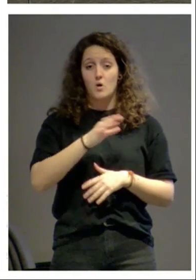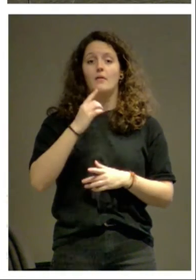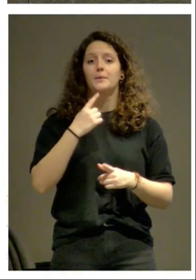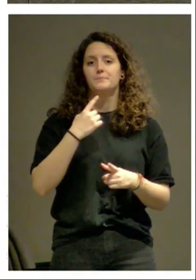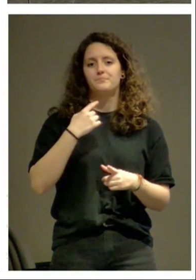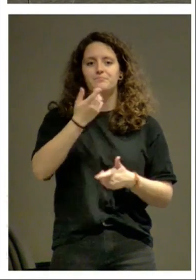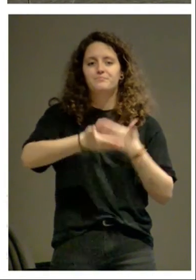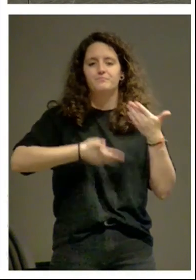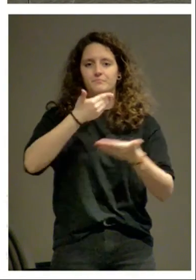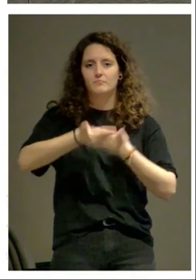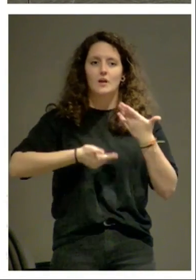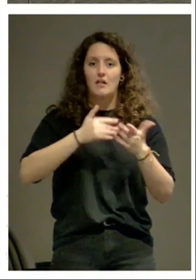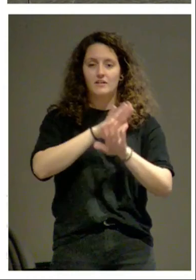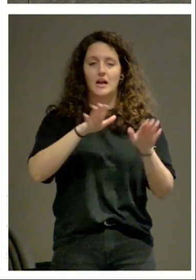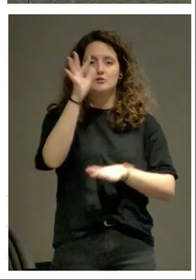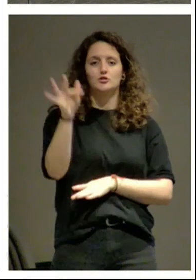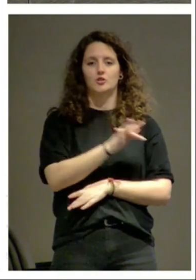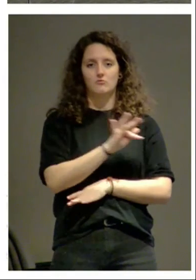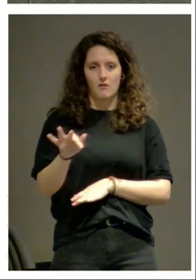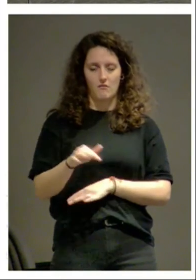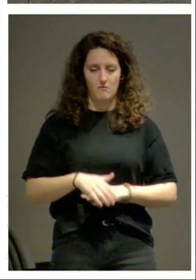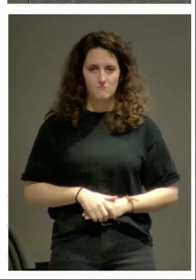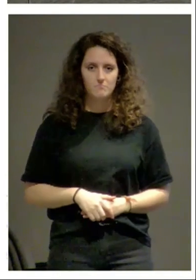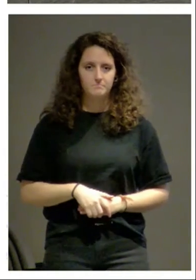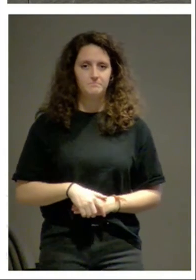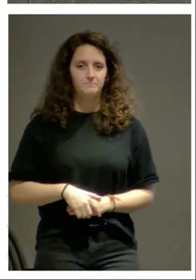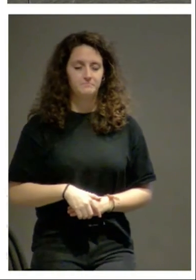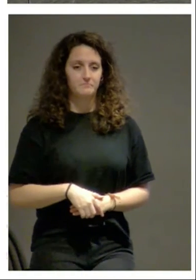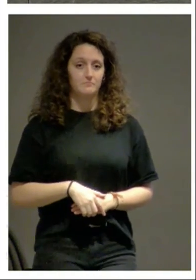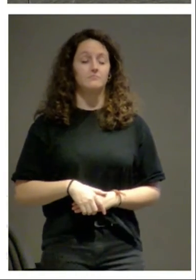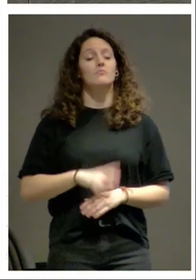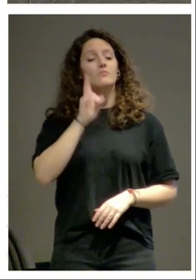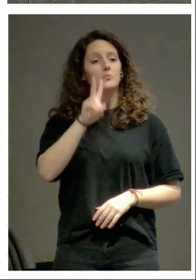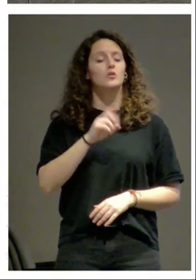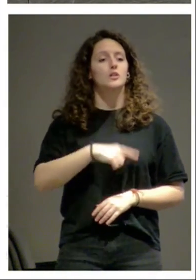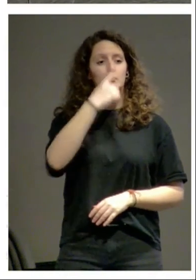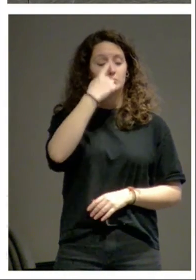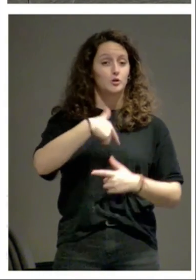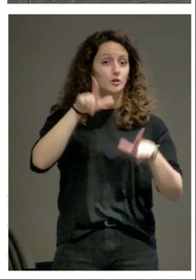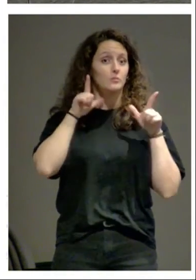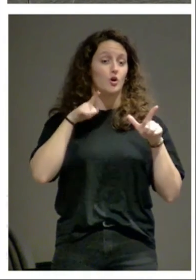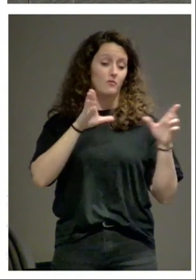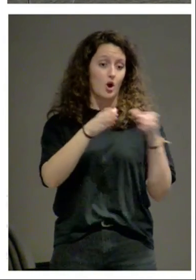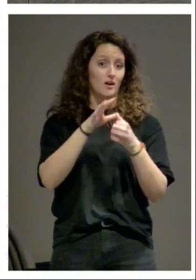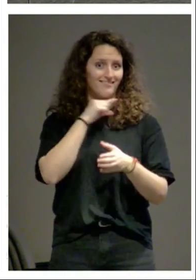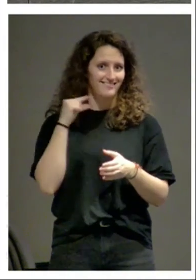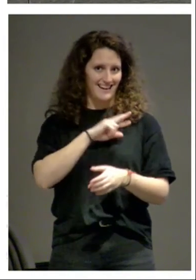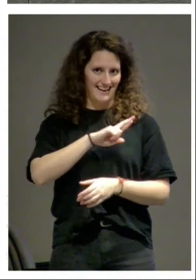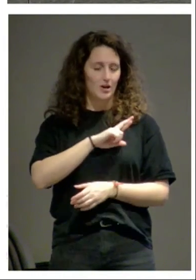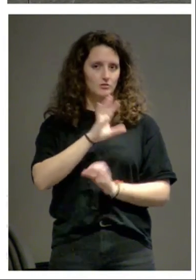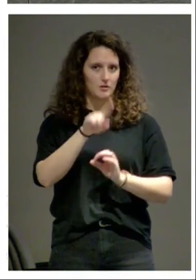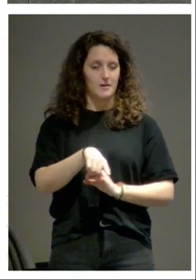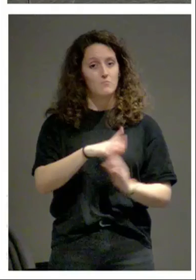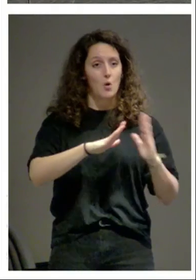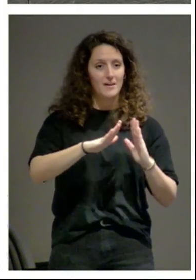permeando la totalidad de la sociedad y vemos el protagonismo de las órdenes religiosas en un primer momento y